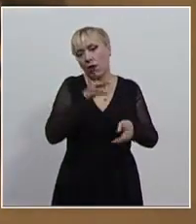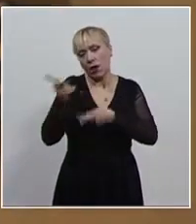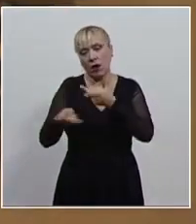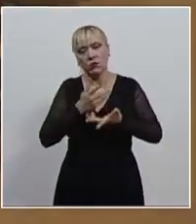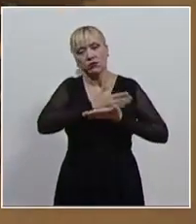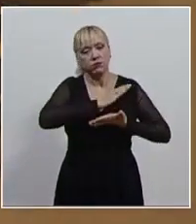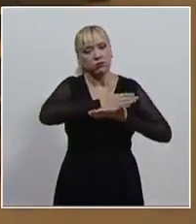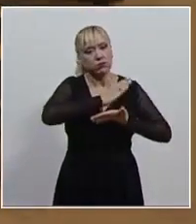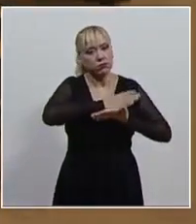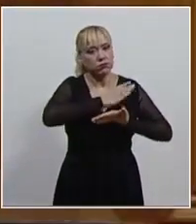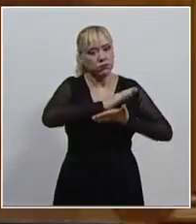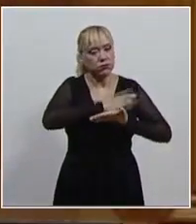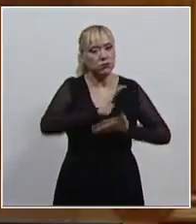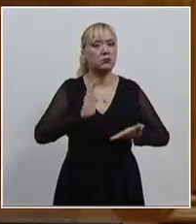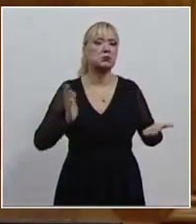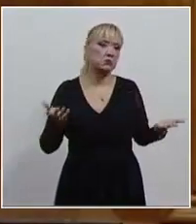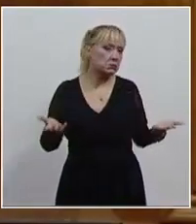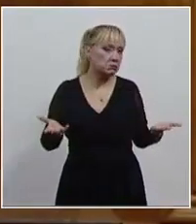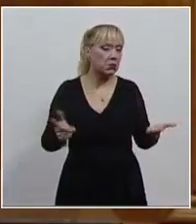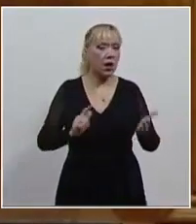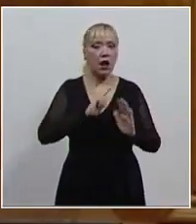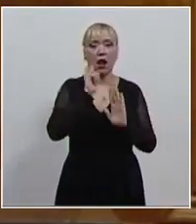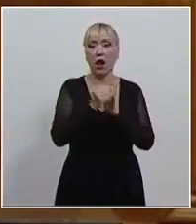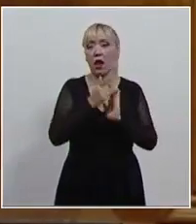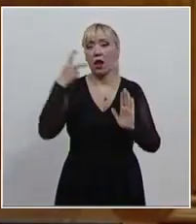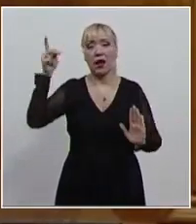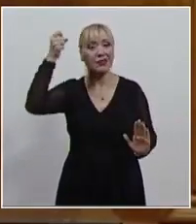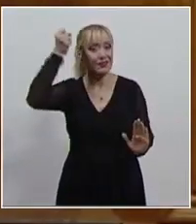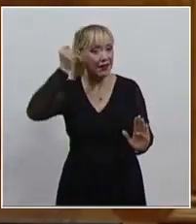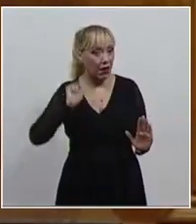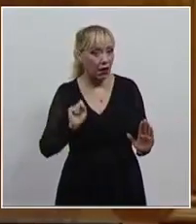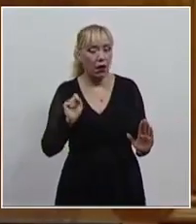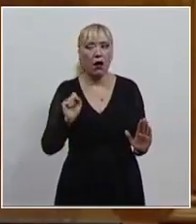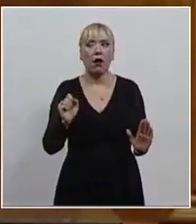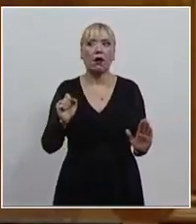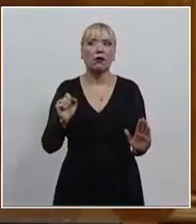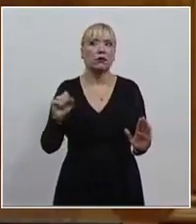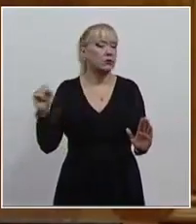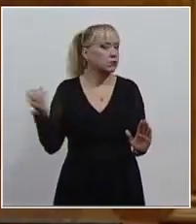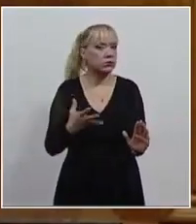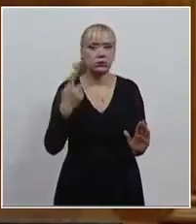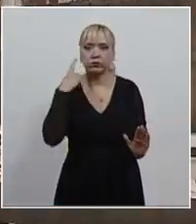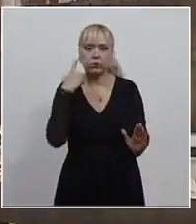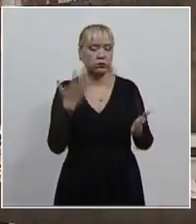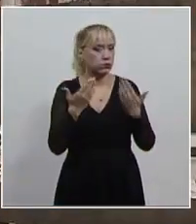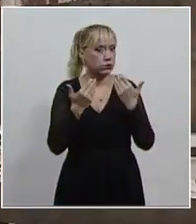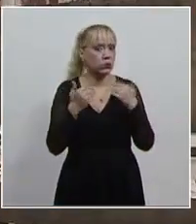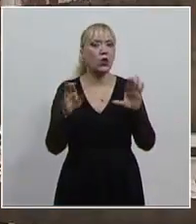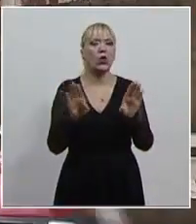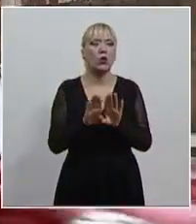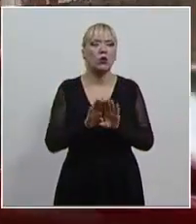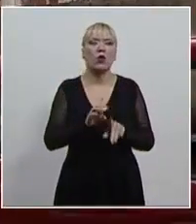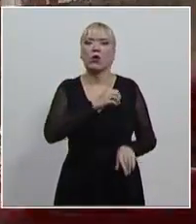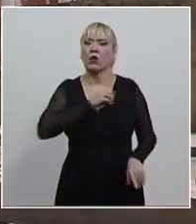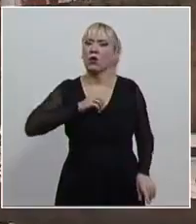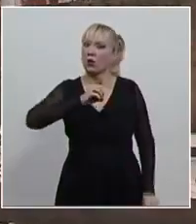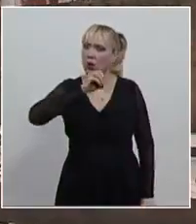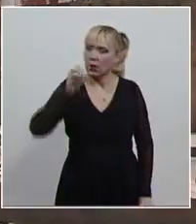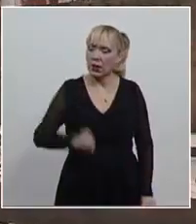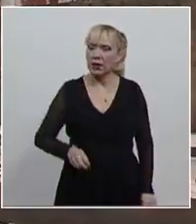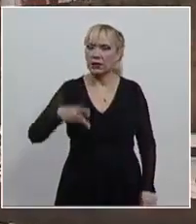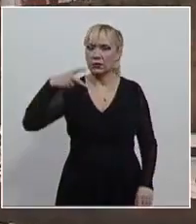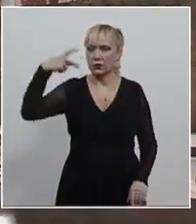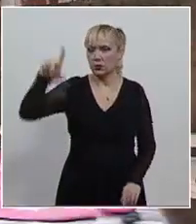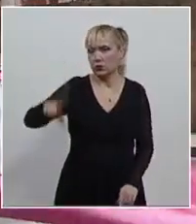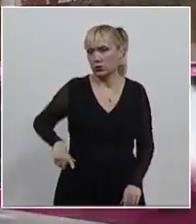convenientes. Precisó que la legislación de Sinaloa, a pesar de no contar con una disposición que defina un modelo que obligue al Ejecutivo local